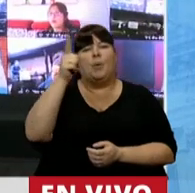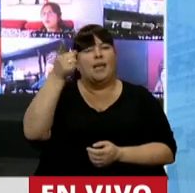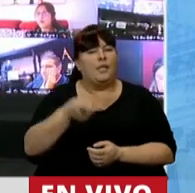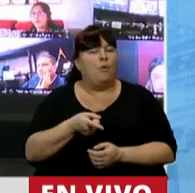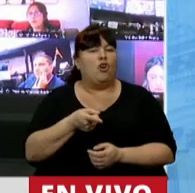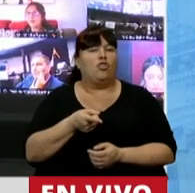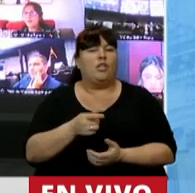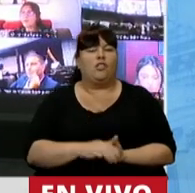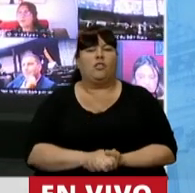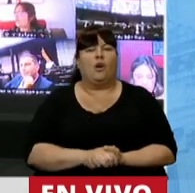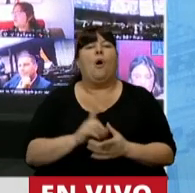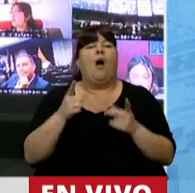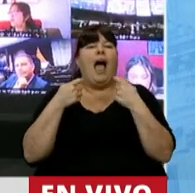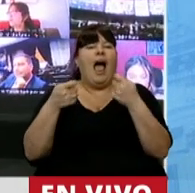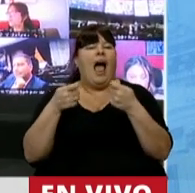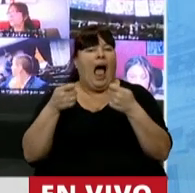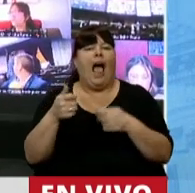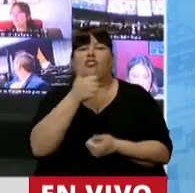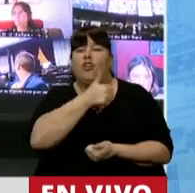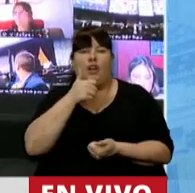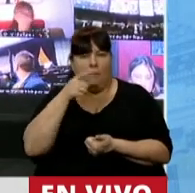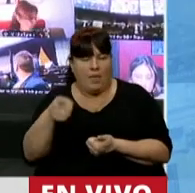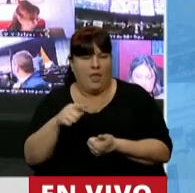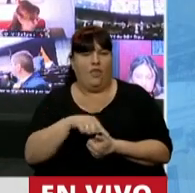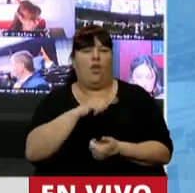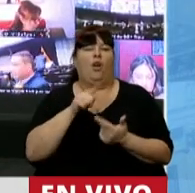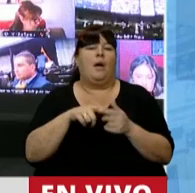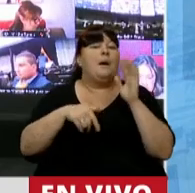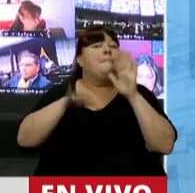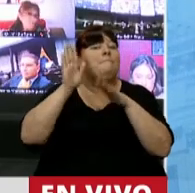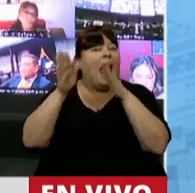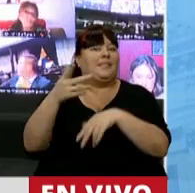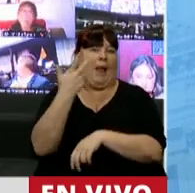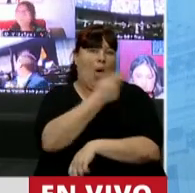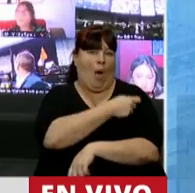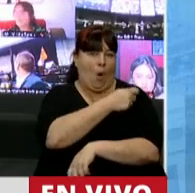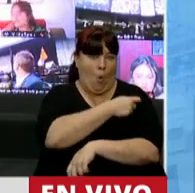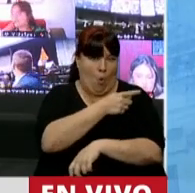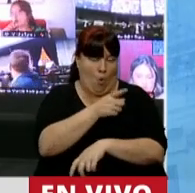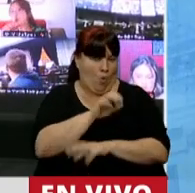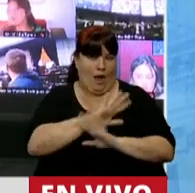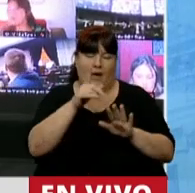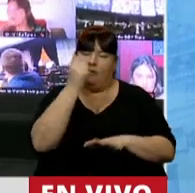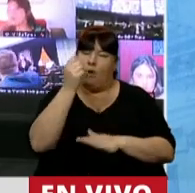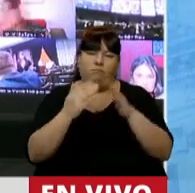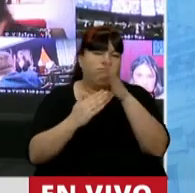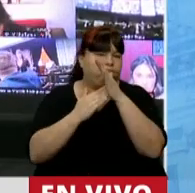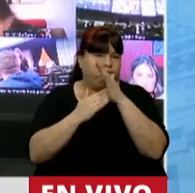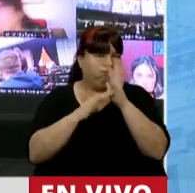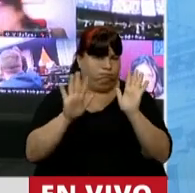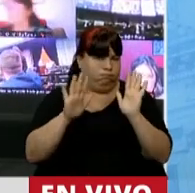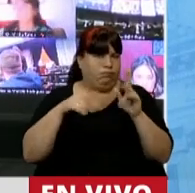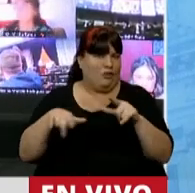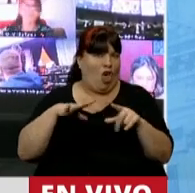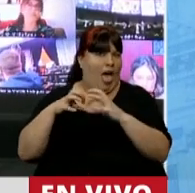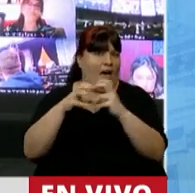para gastos de medicamentos, particularmente vacunas, un hecho fundamental que está en